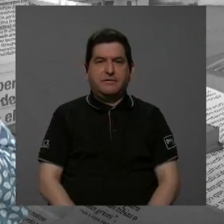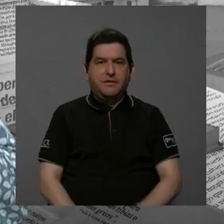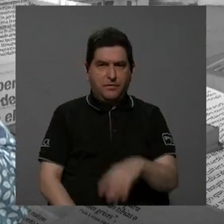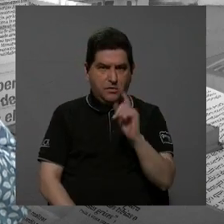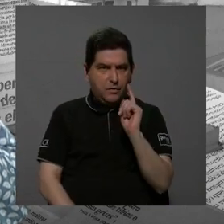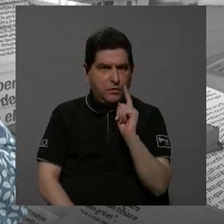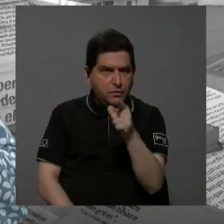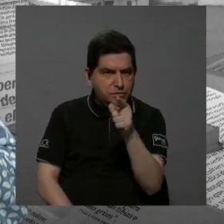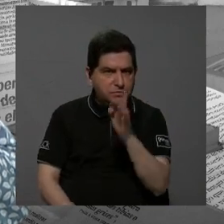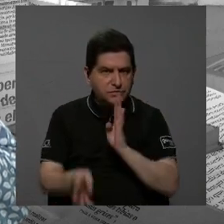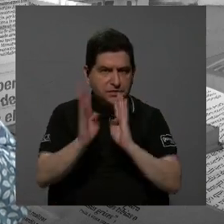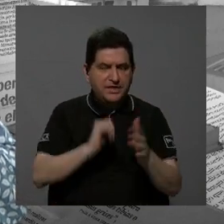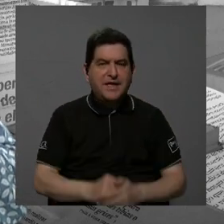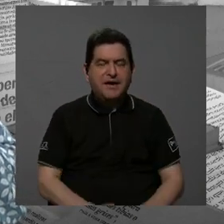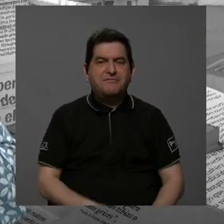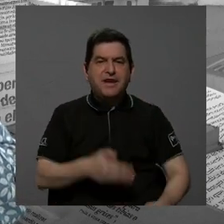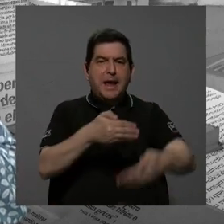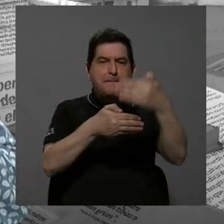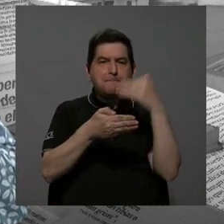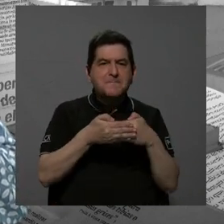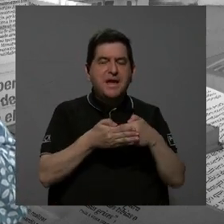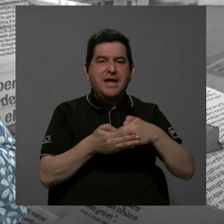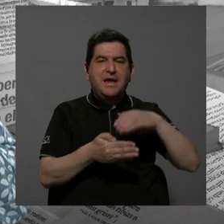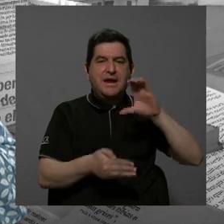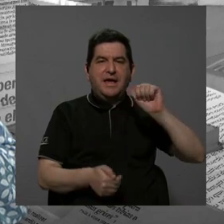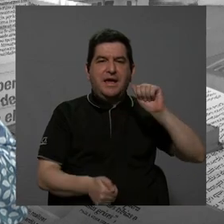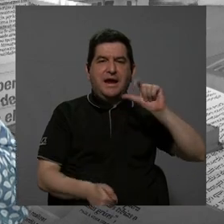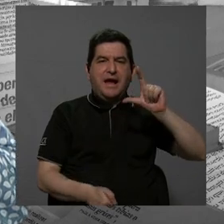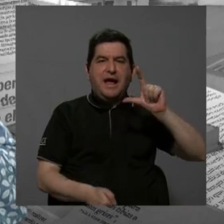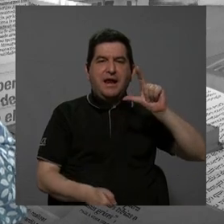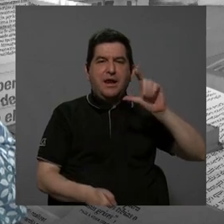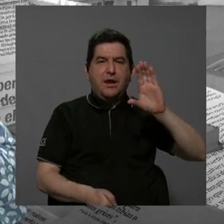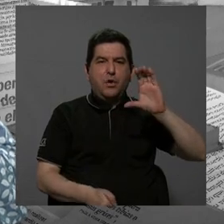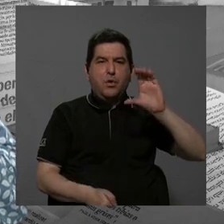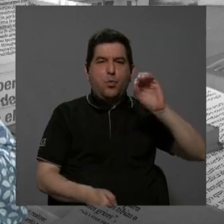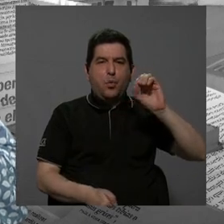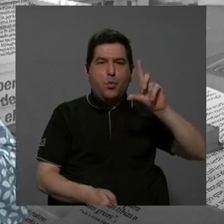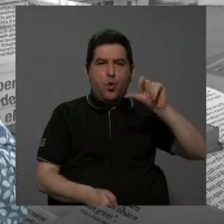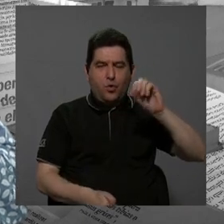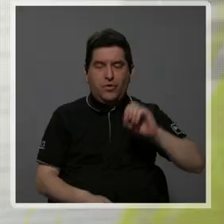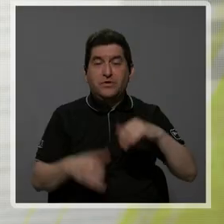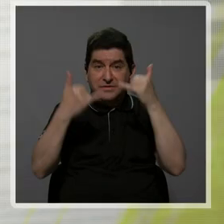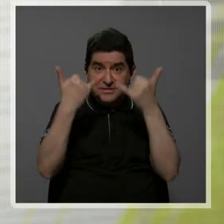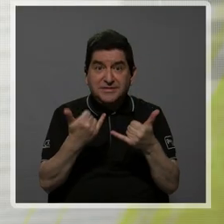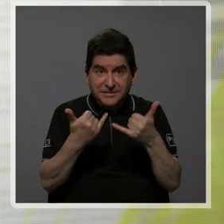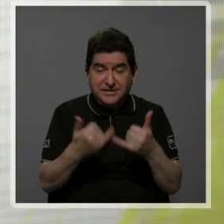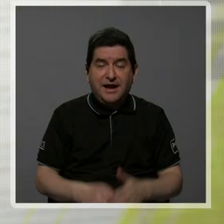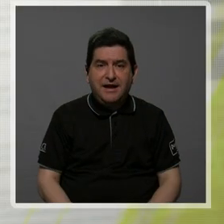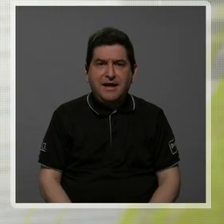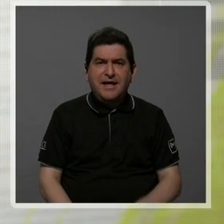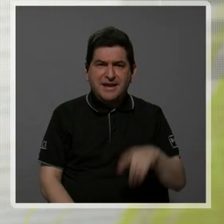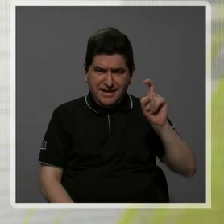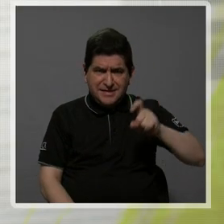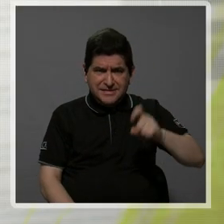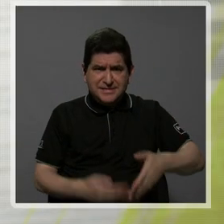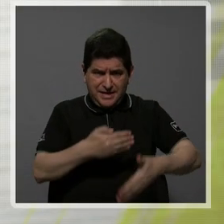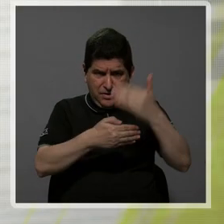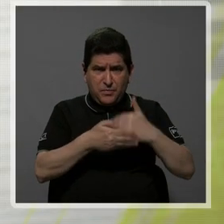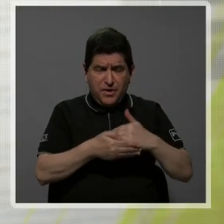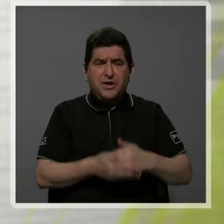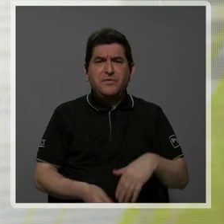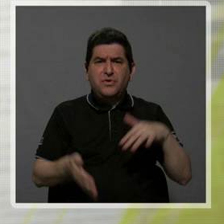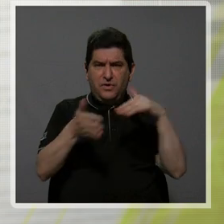habla de precálculo, quiere decir que ya está instaurado como materia antes de cálculo llevar precálculo.